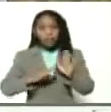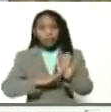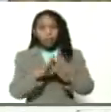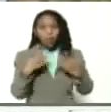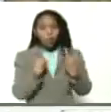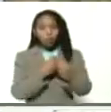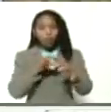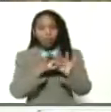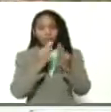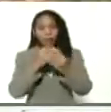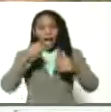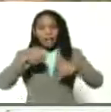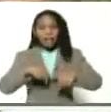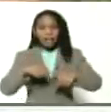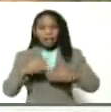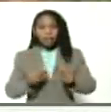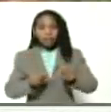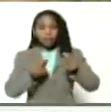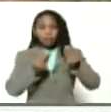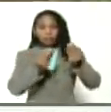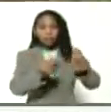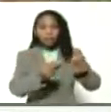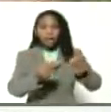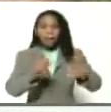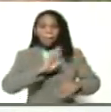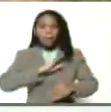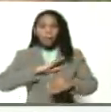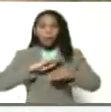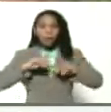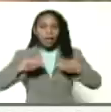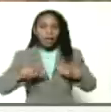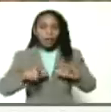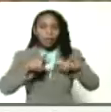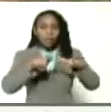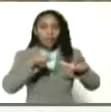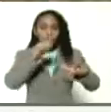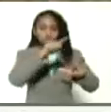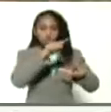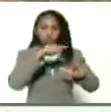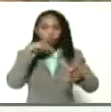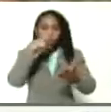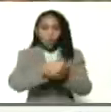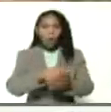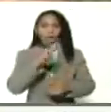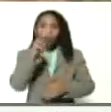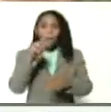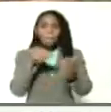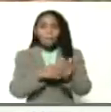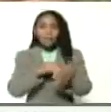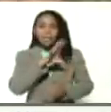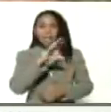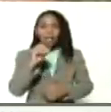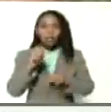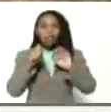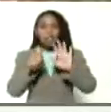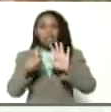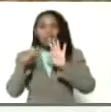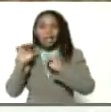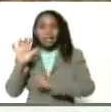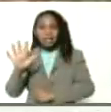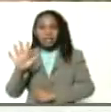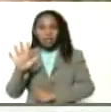Aquí estamos entregándole el título de tierra en su nombre, el título número 2.565,